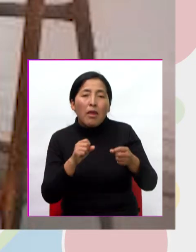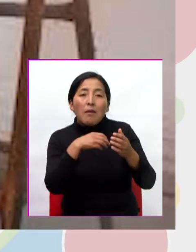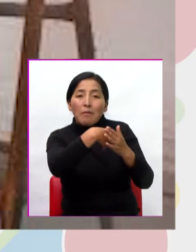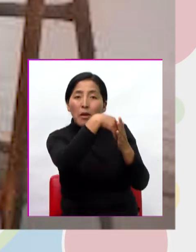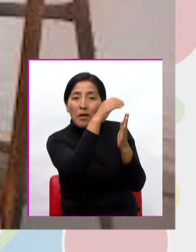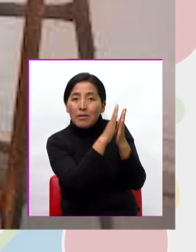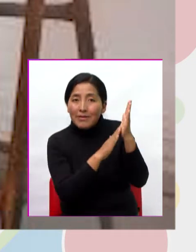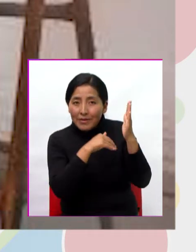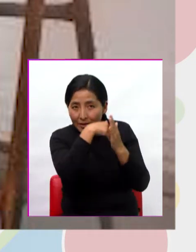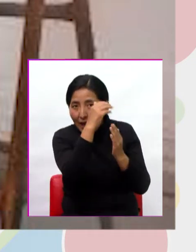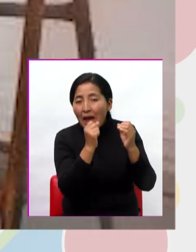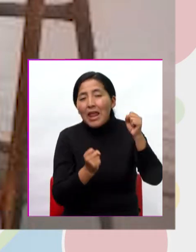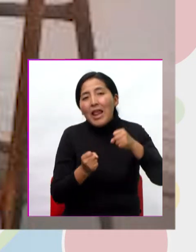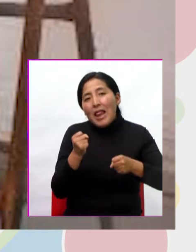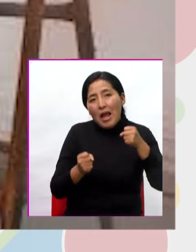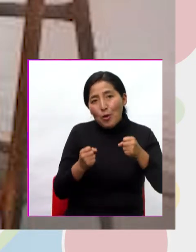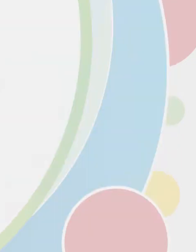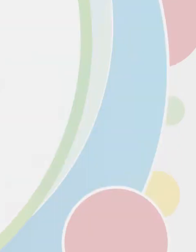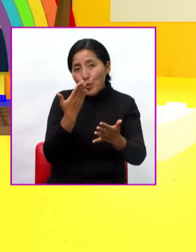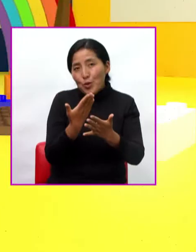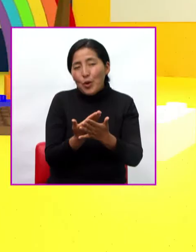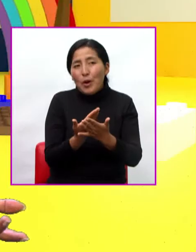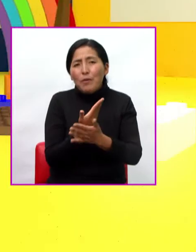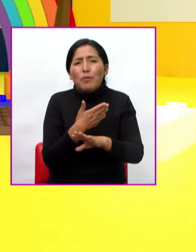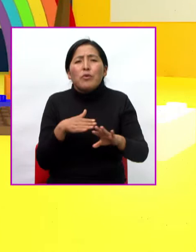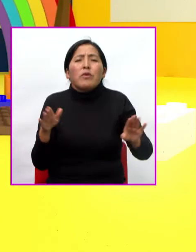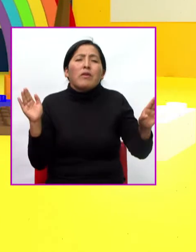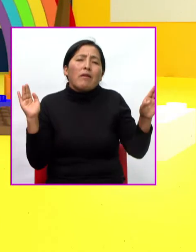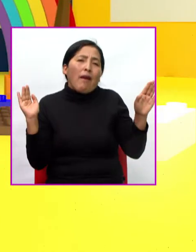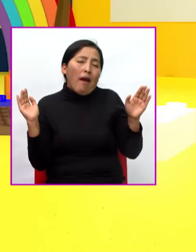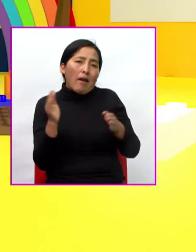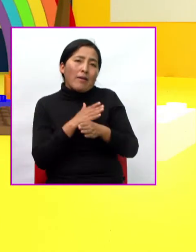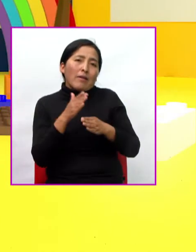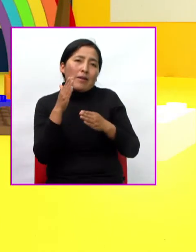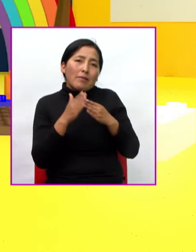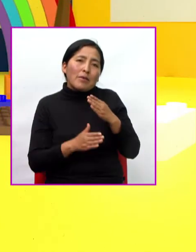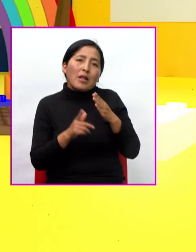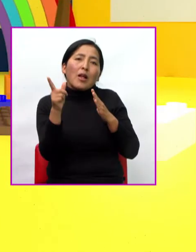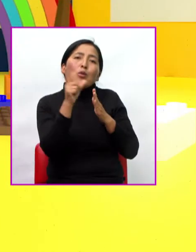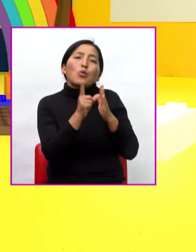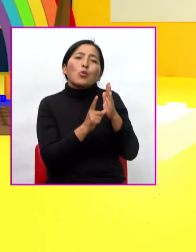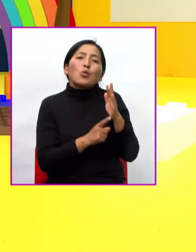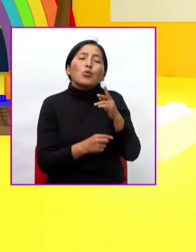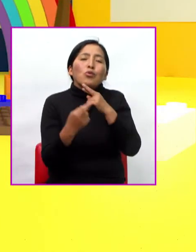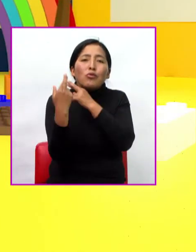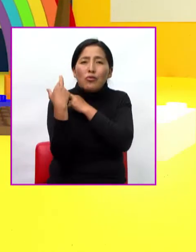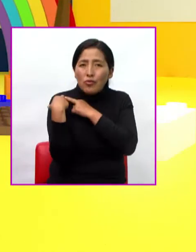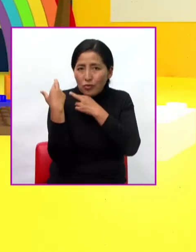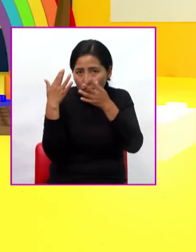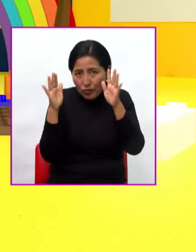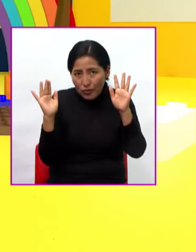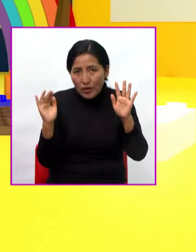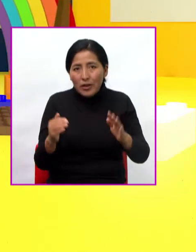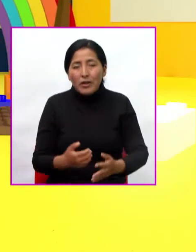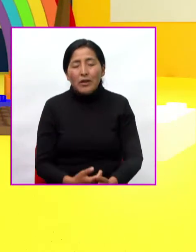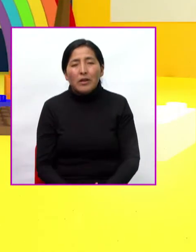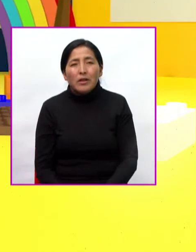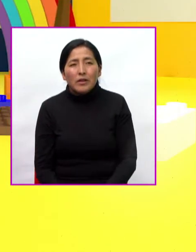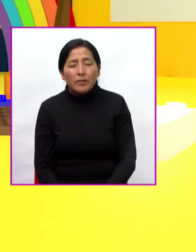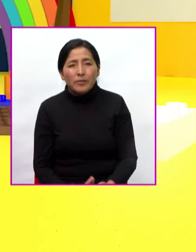¡Excelente! Muy bien Con eso ya cumplí con todo lo que ellos me han pedido ¿Verdad? Muy bien